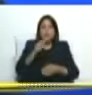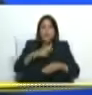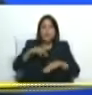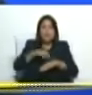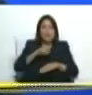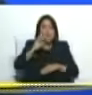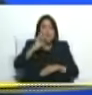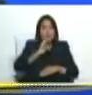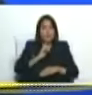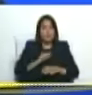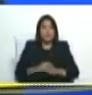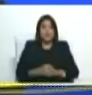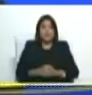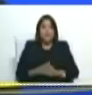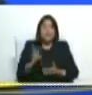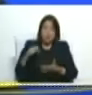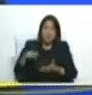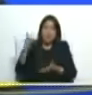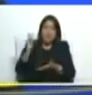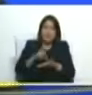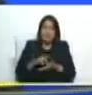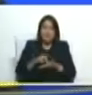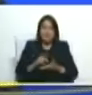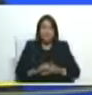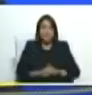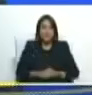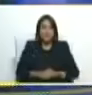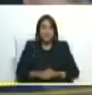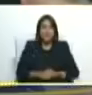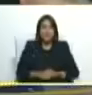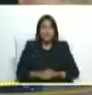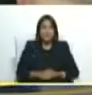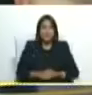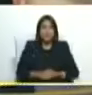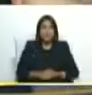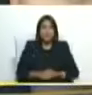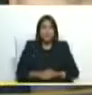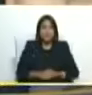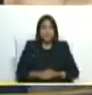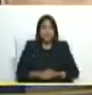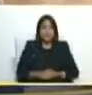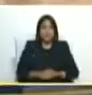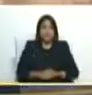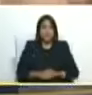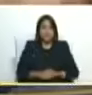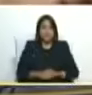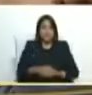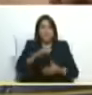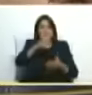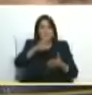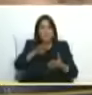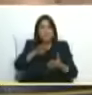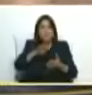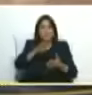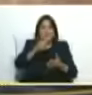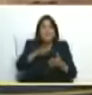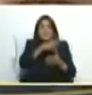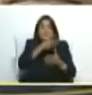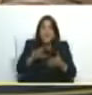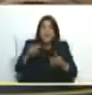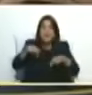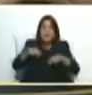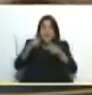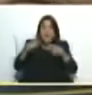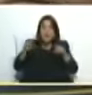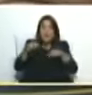Nacional Bolivariana presente, los planes de la cumpleañera 6